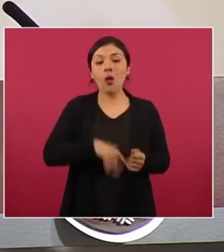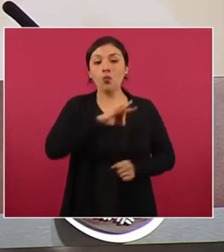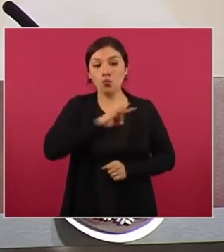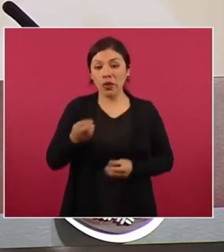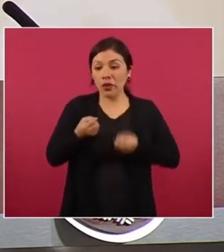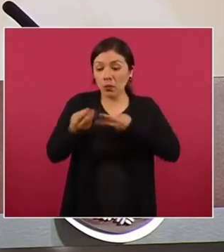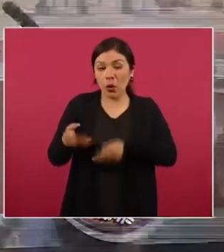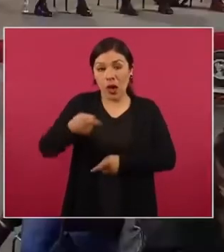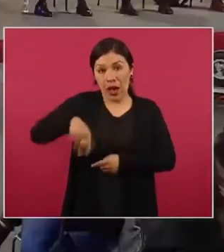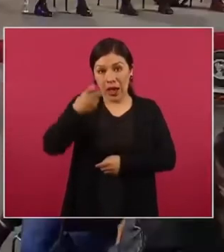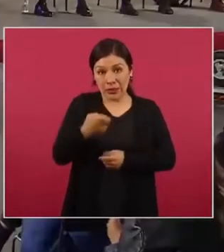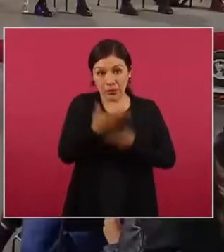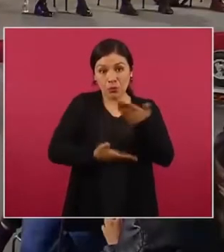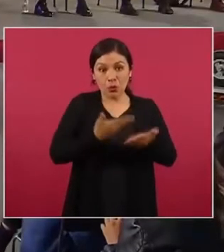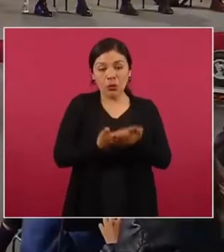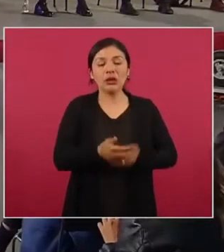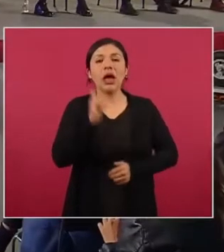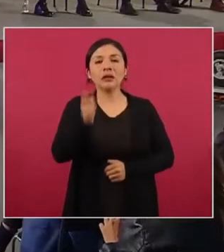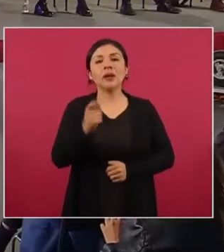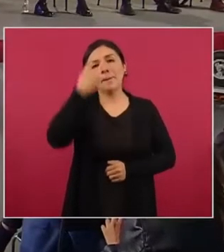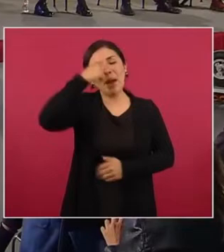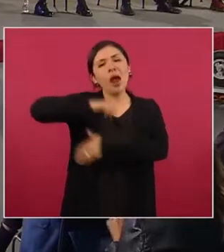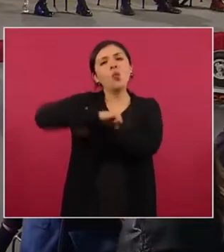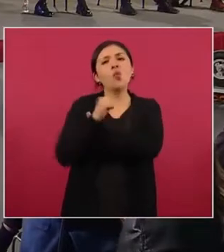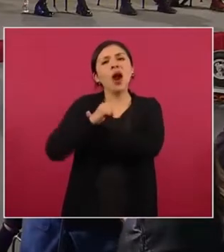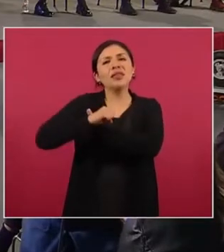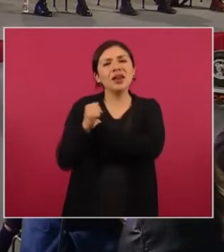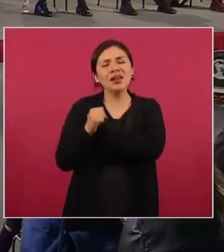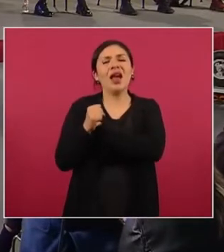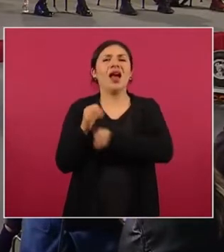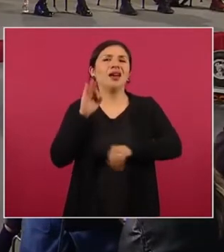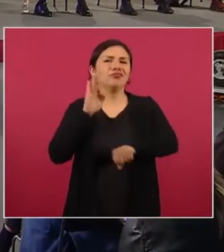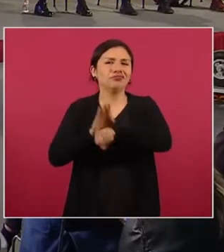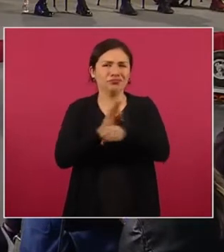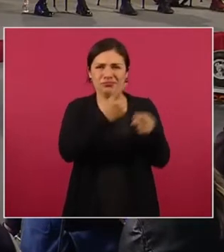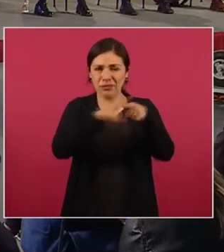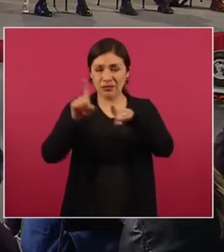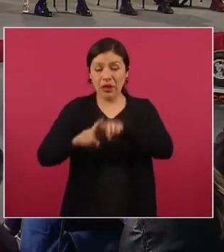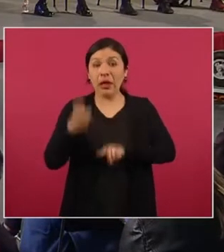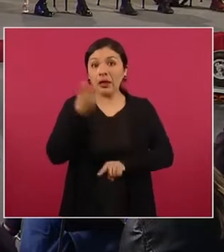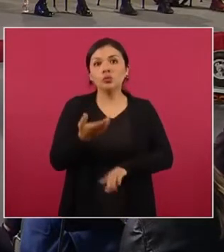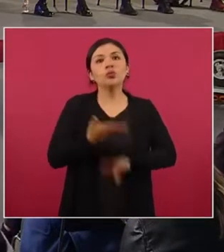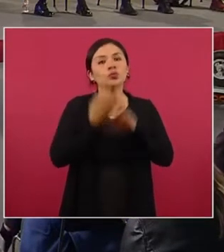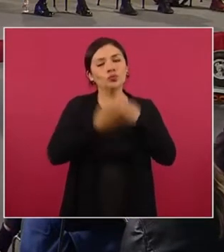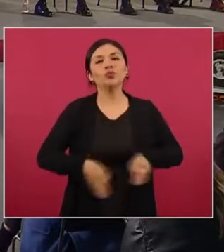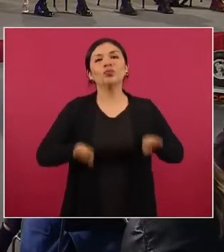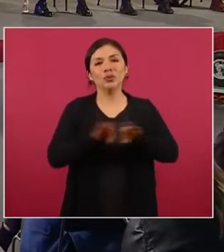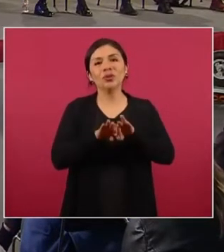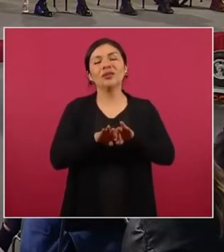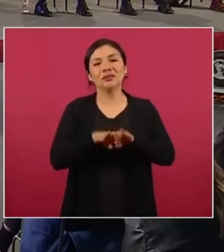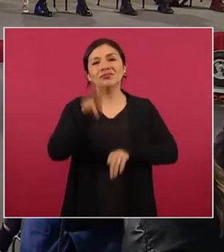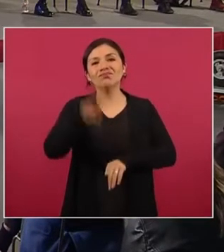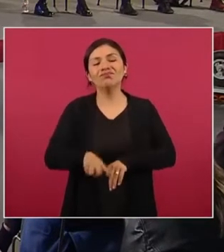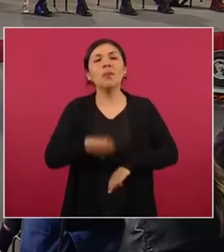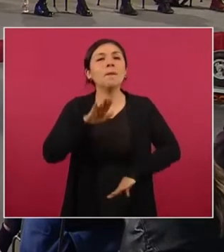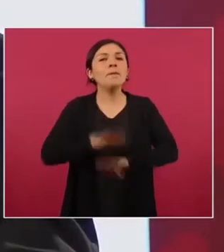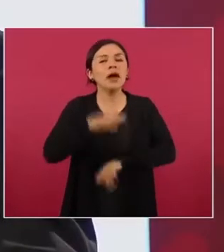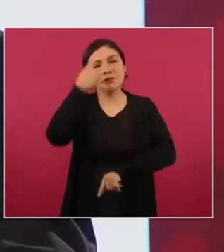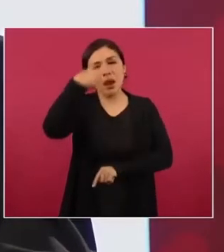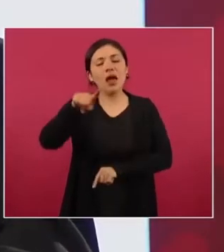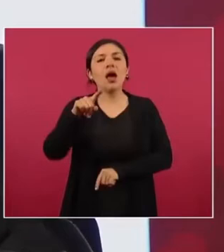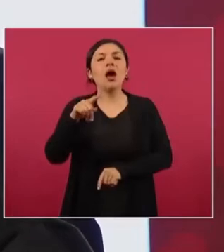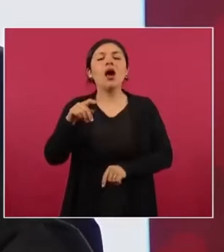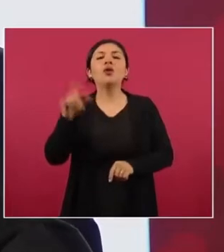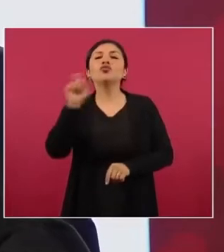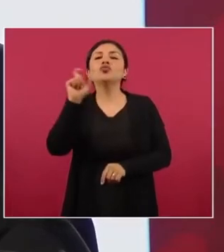acceso para esta propuesta es el seguro de guarderías y prestaciones sociales. Esto es importante, pues sobre todo para los